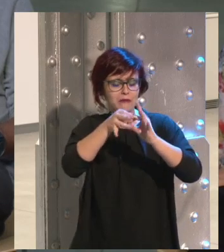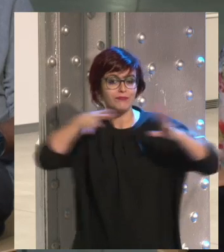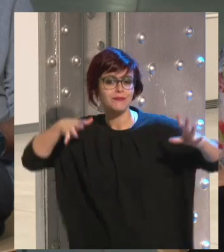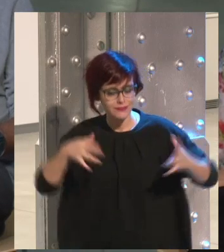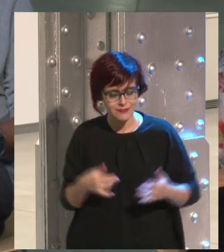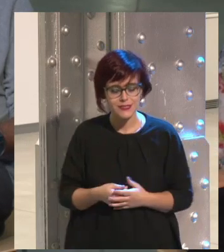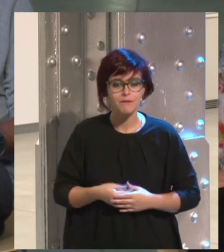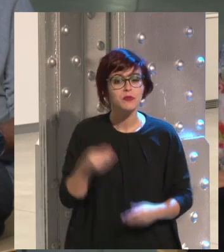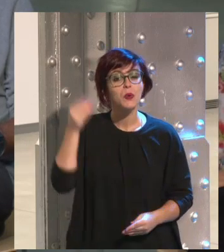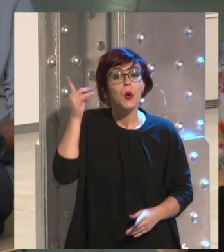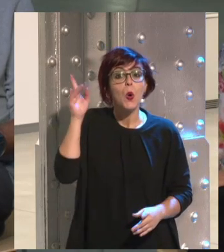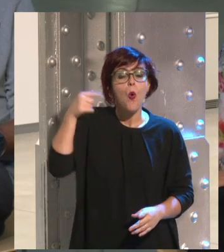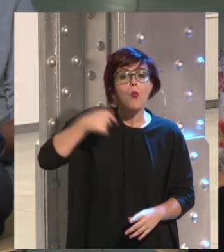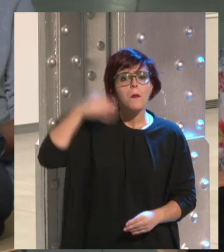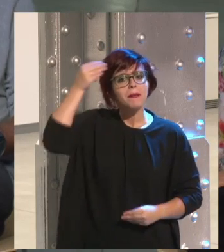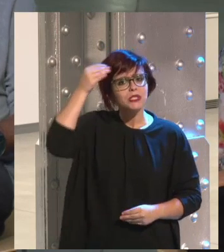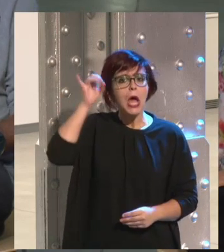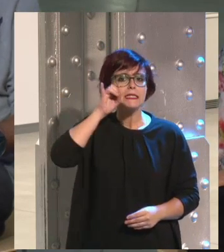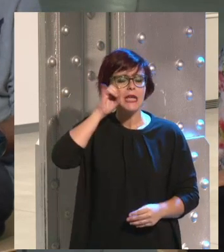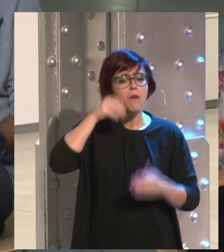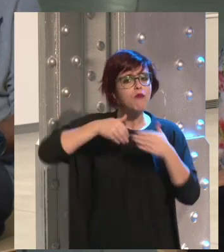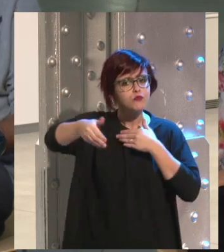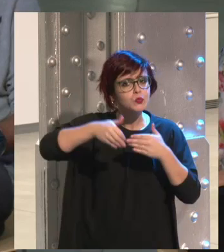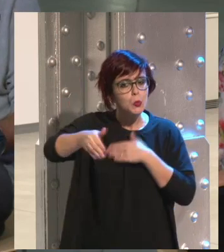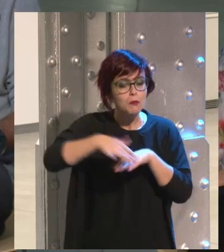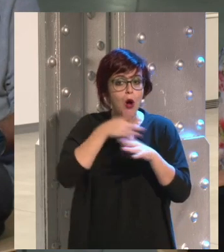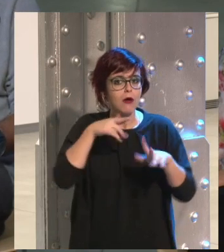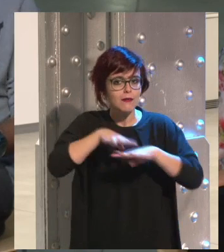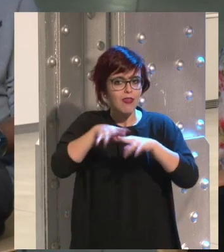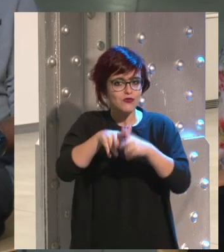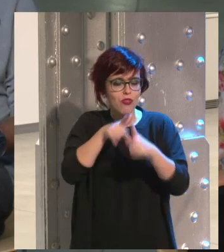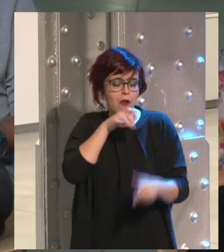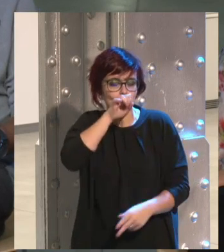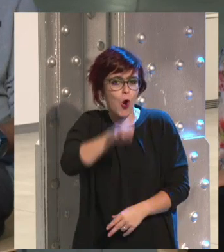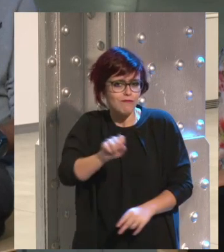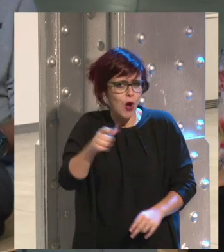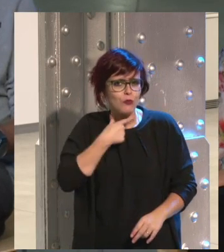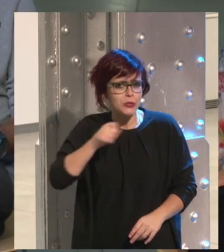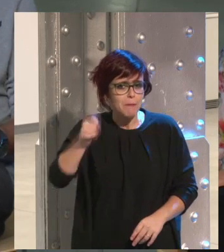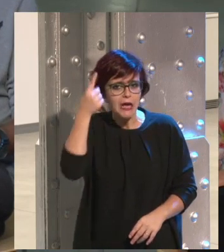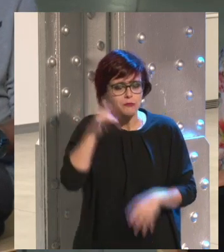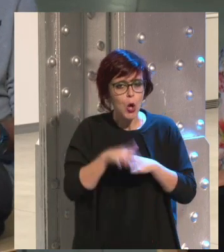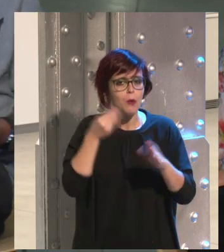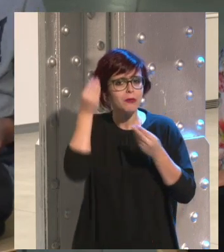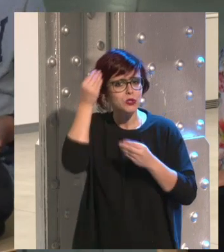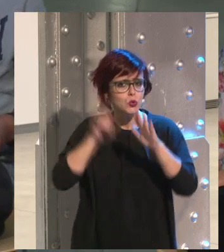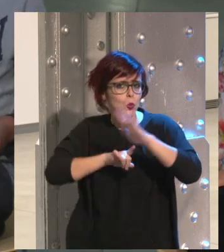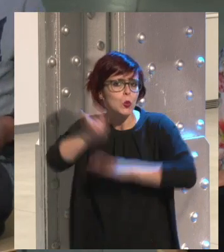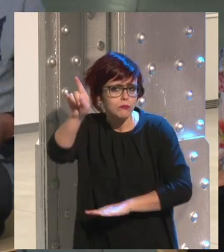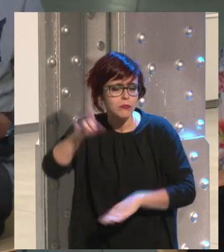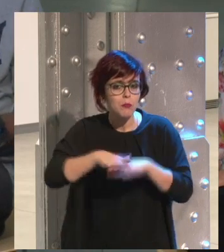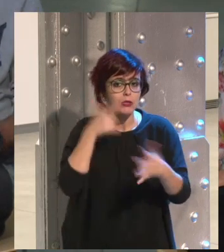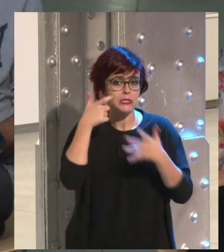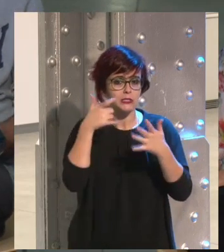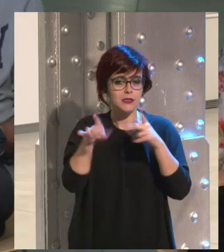Yo creo que Instagram tiene mucho futuro, ya te he dicho que es mi red social favorita, y creo que va a tener mucha evolución, y sobre todo mirando